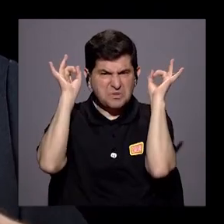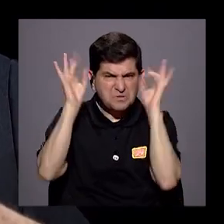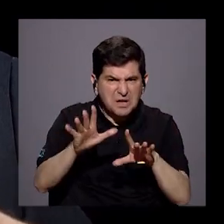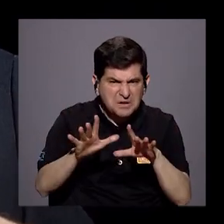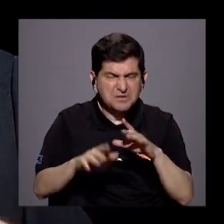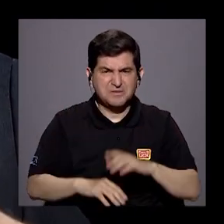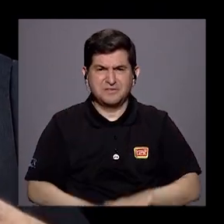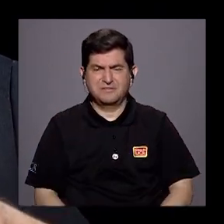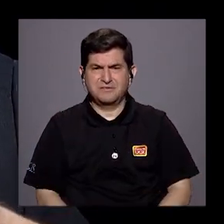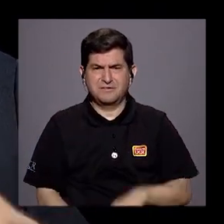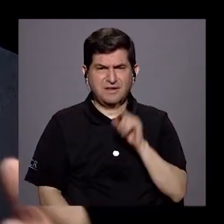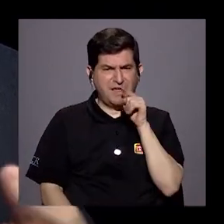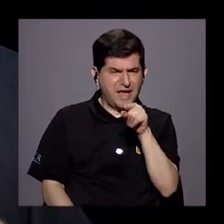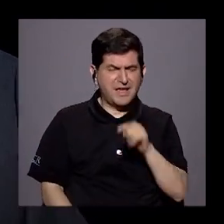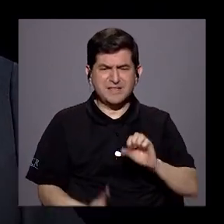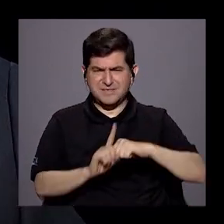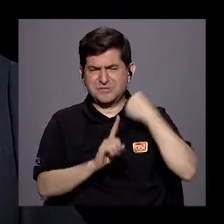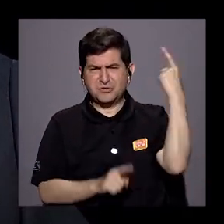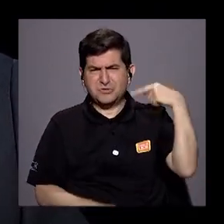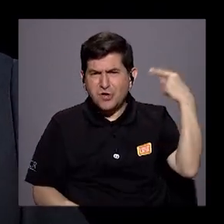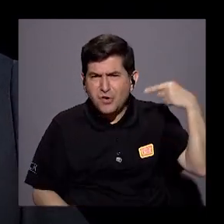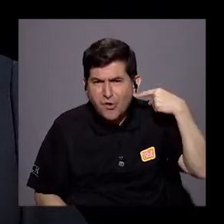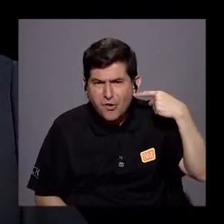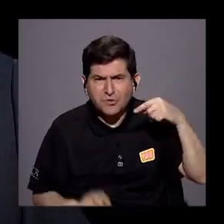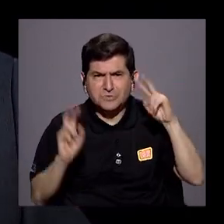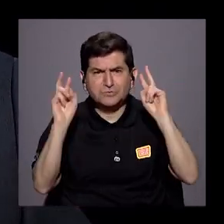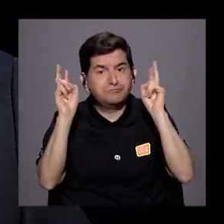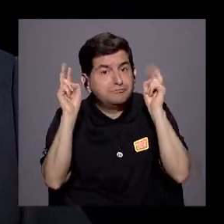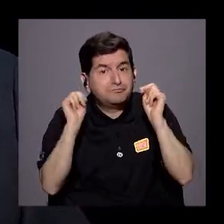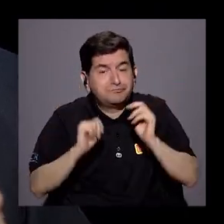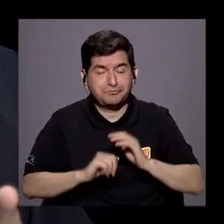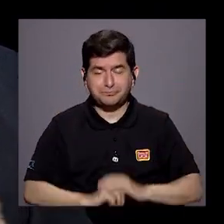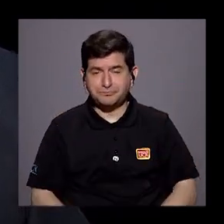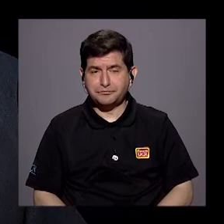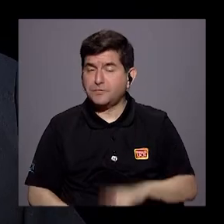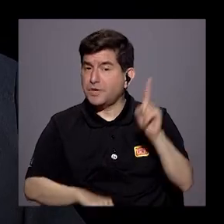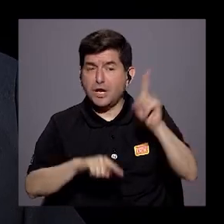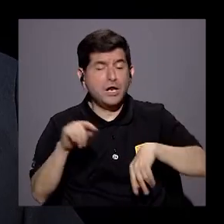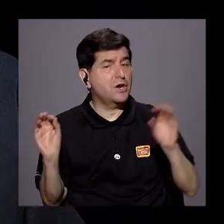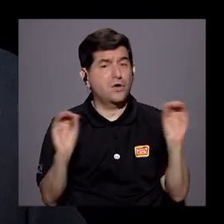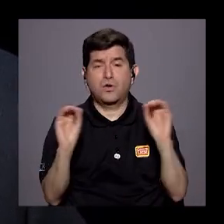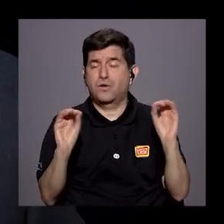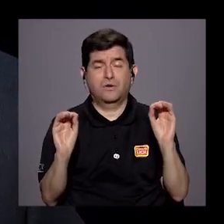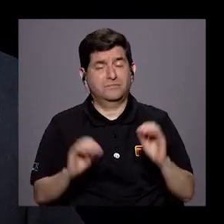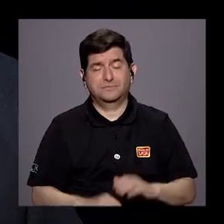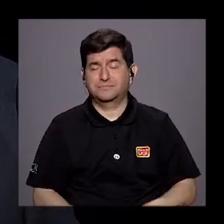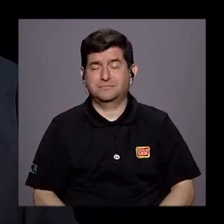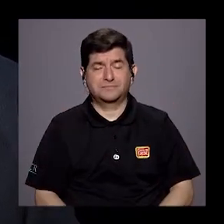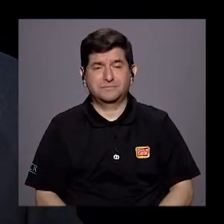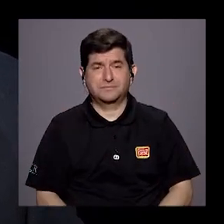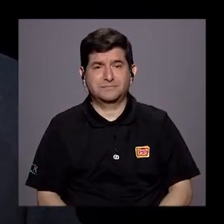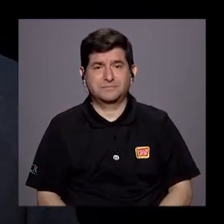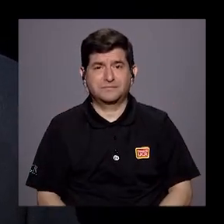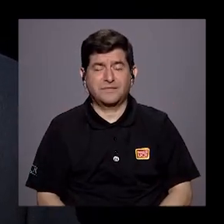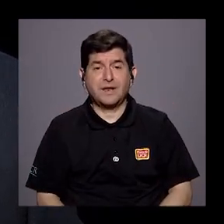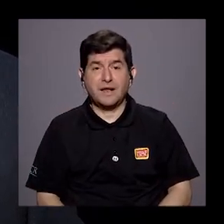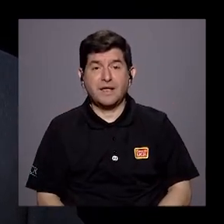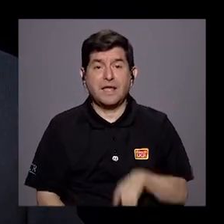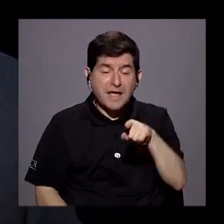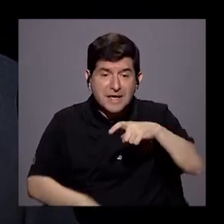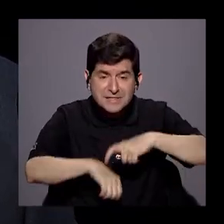dijo que eso era una locura y no se pudo hacer nada. Desde ese momento venimos